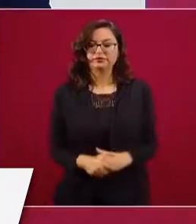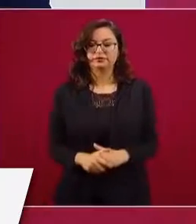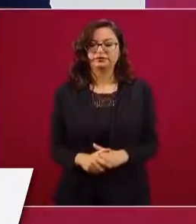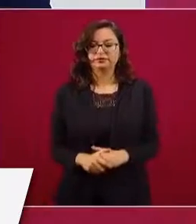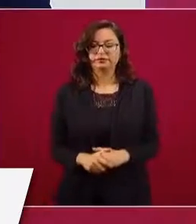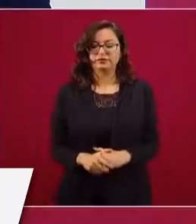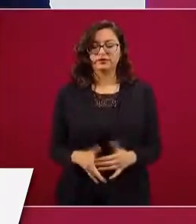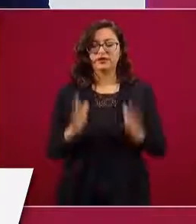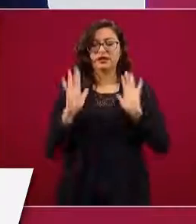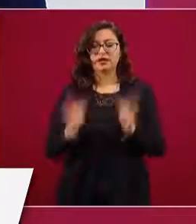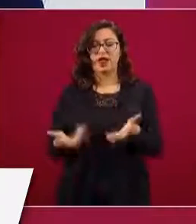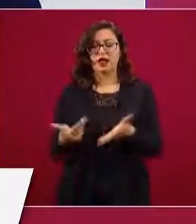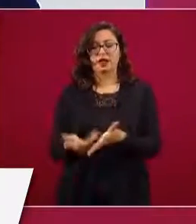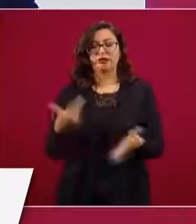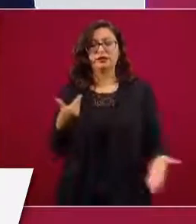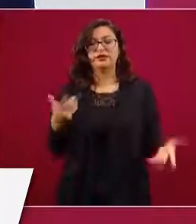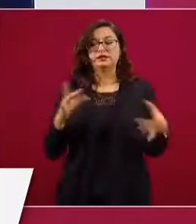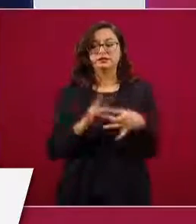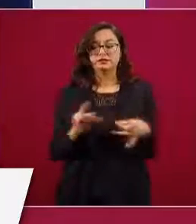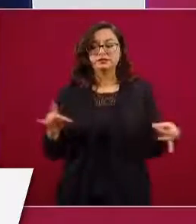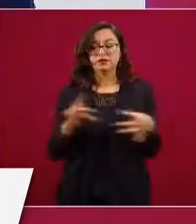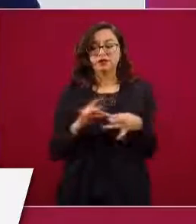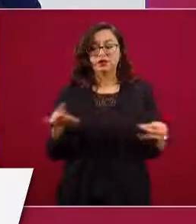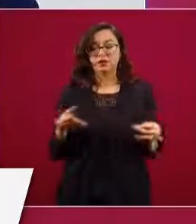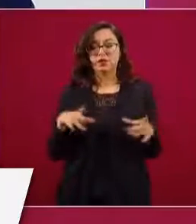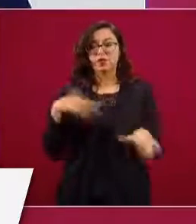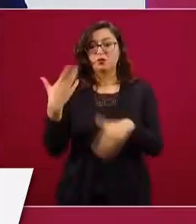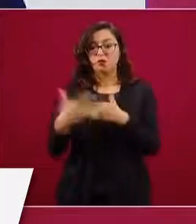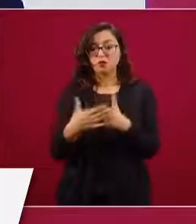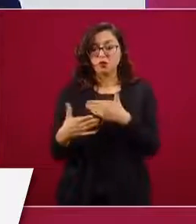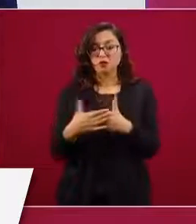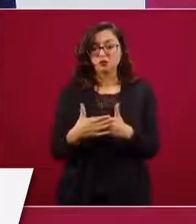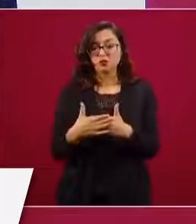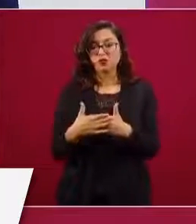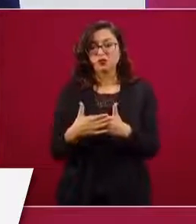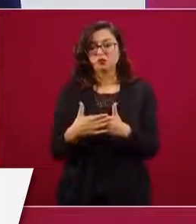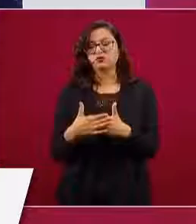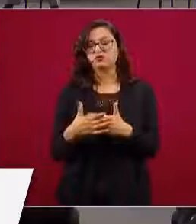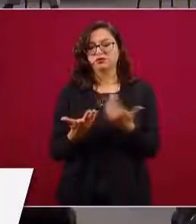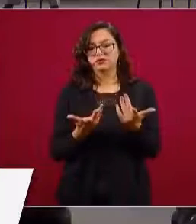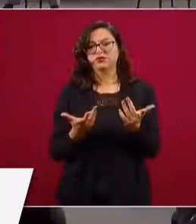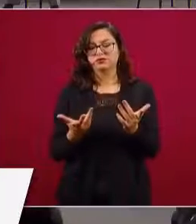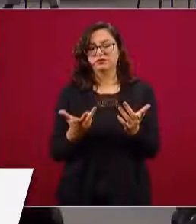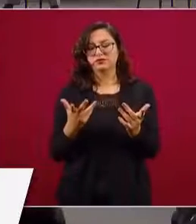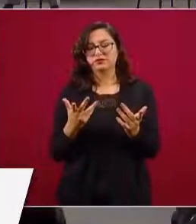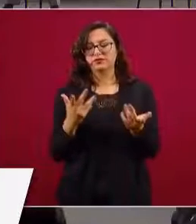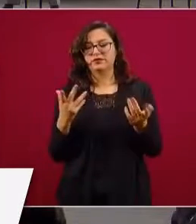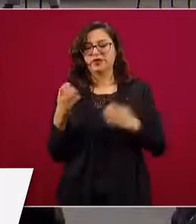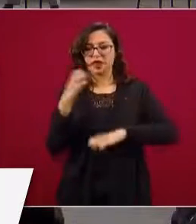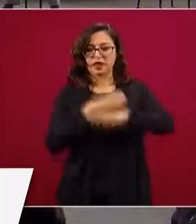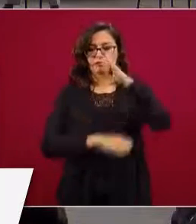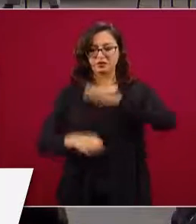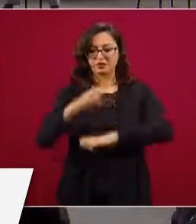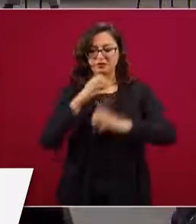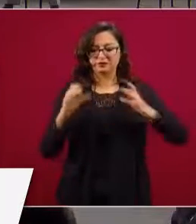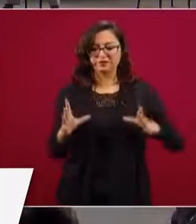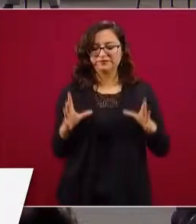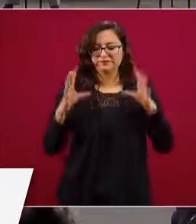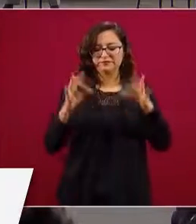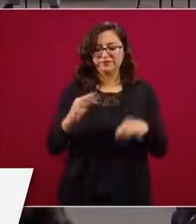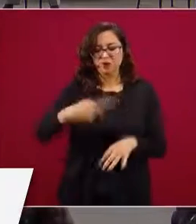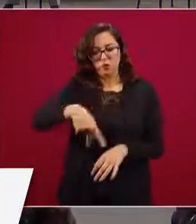ya dijo el señor presidente, habrá para ese tiempo una agencia, una institución mexicana